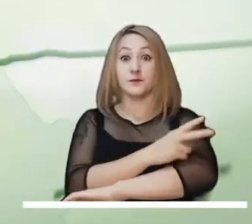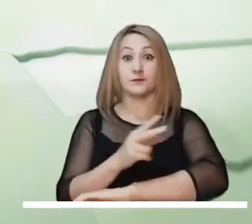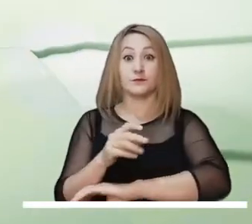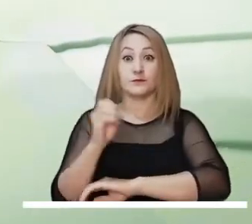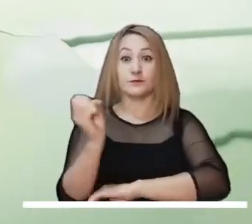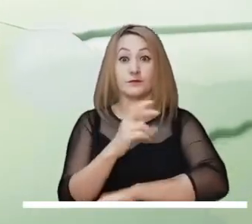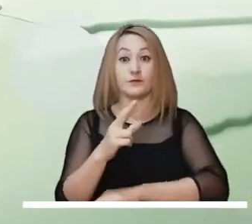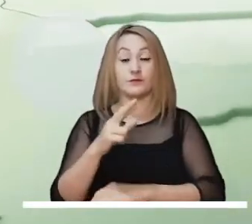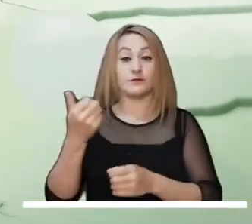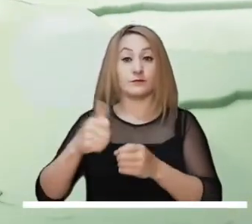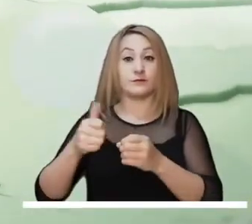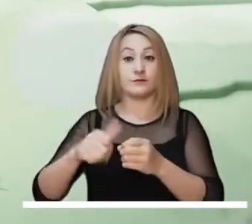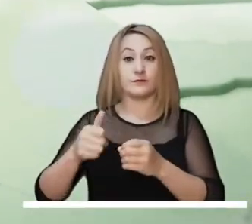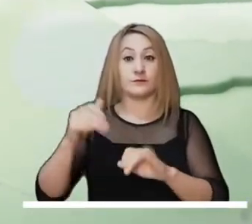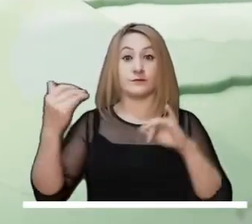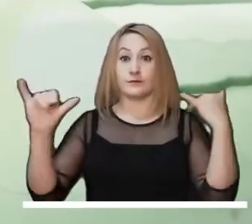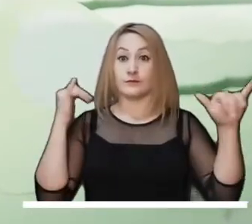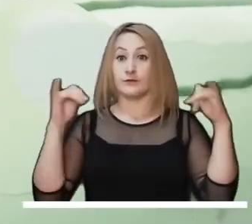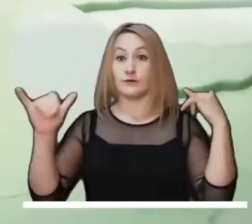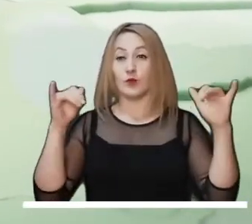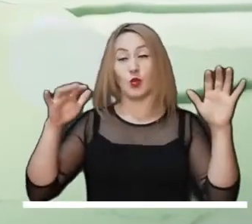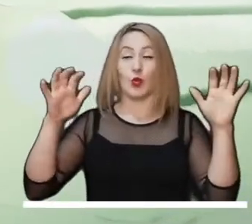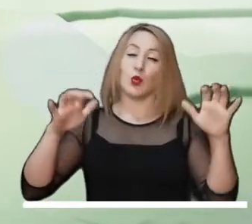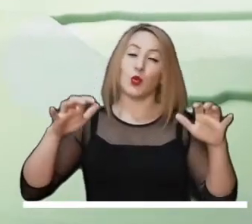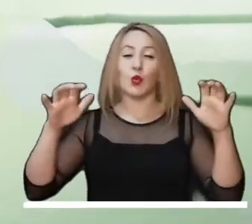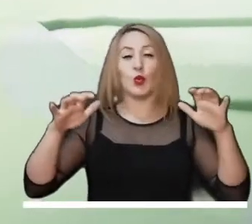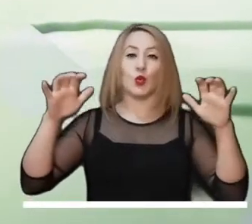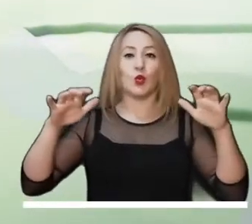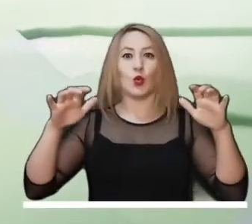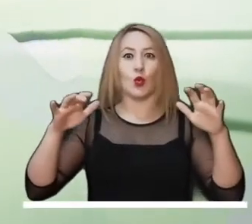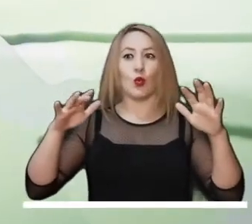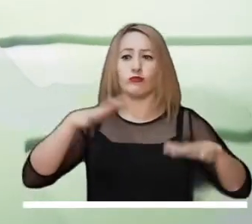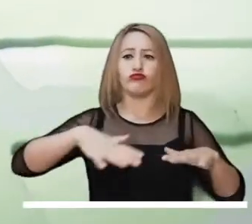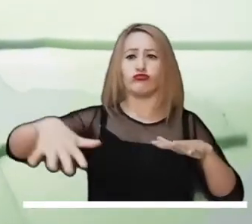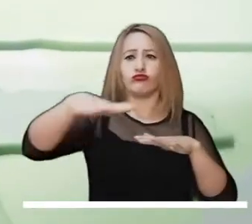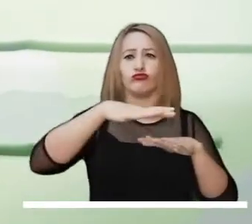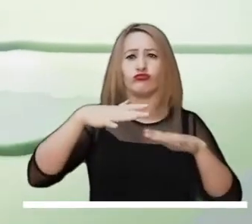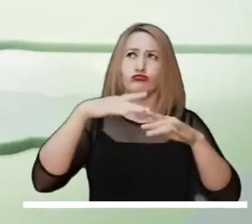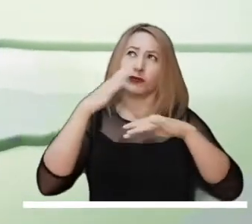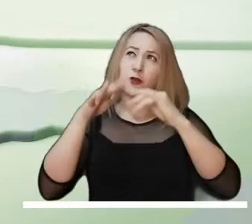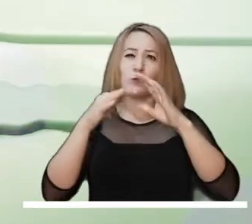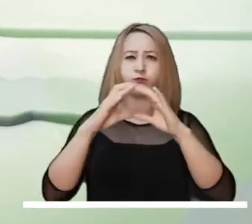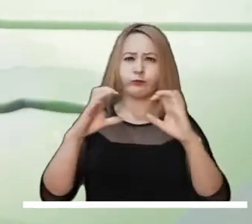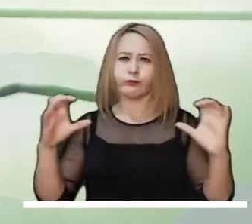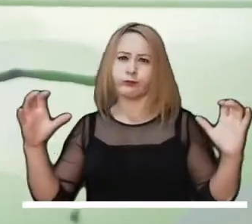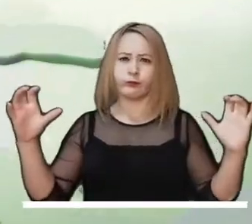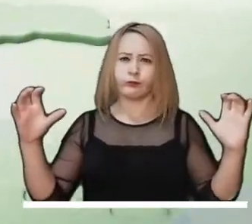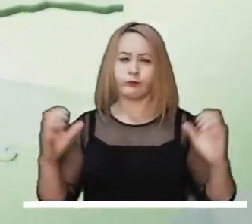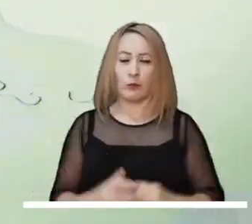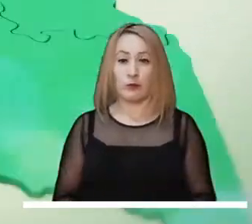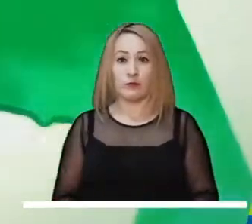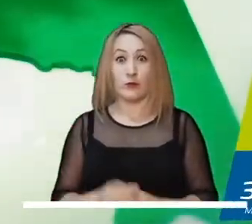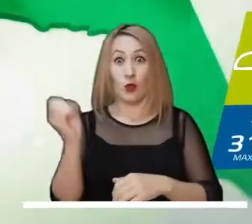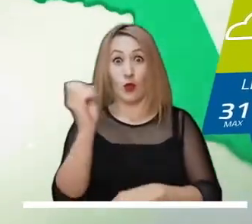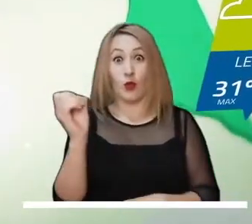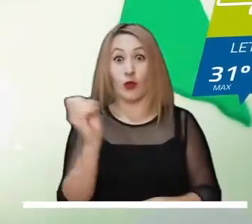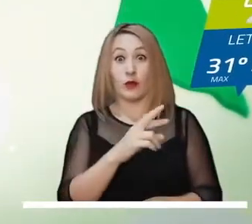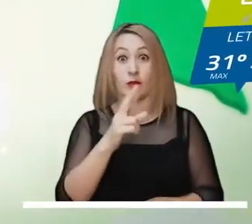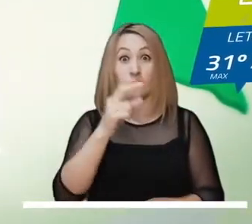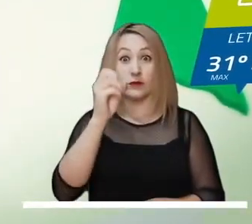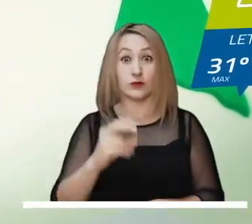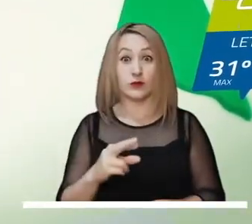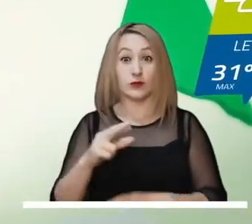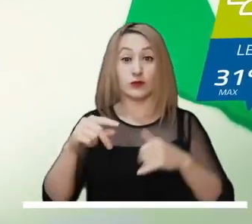Santander. En Bichada y el oriente de Arauca y Casanares se estiman lluvias de diversa intensidad, por lo demás se calcula un cielo